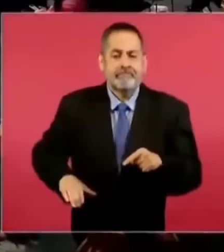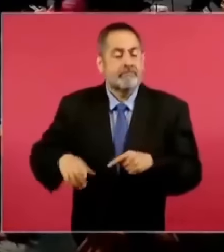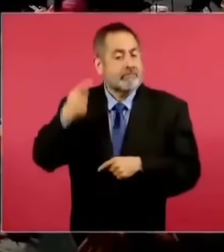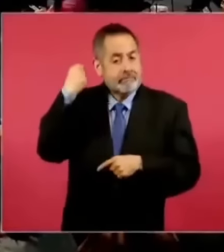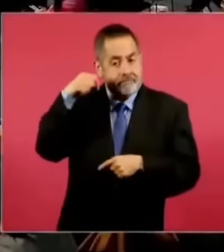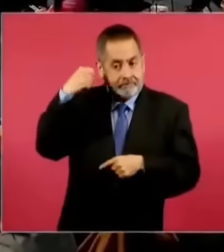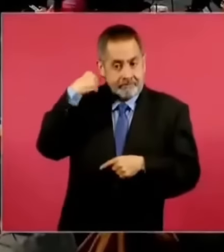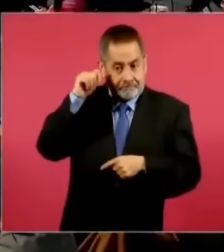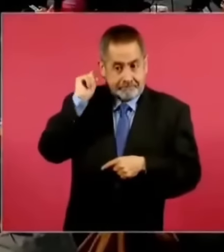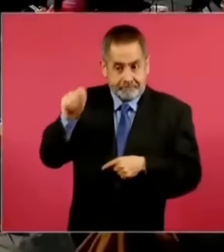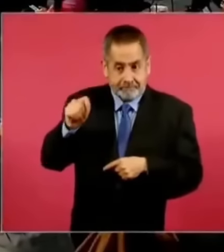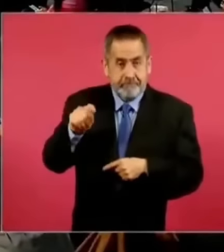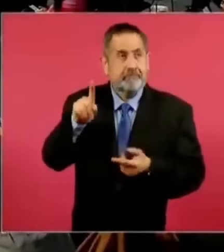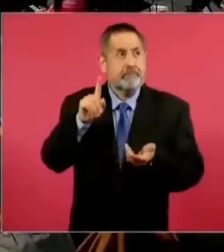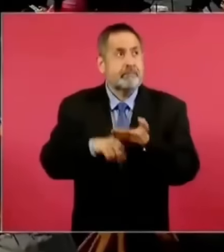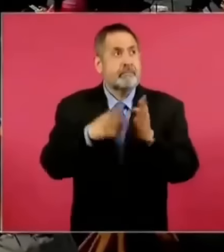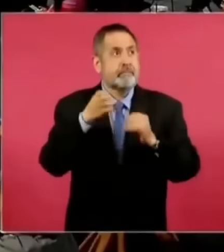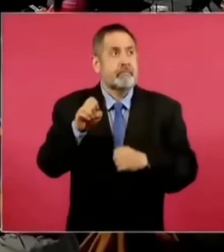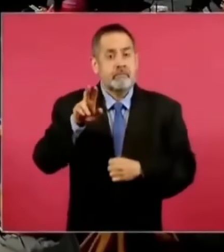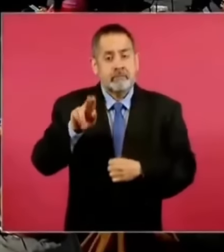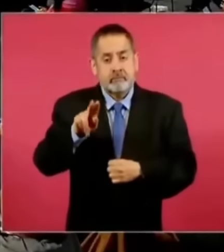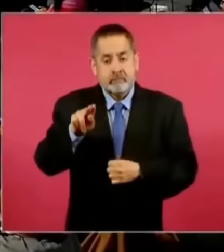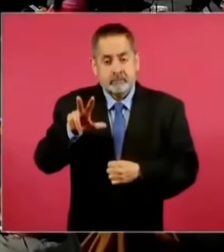en 1988.